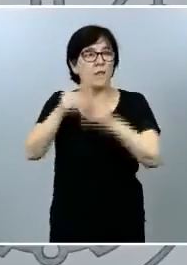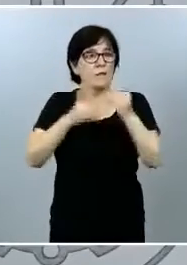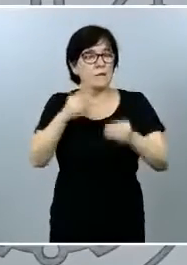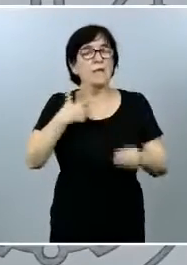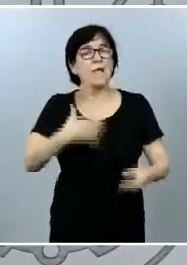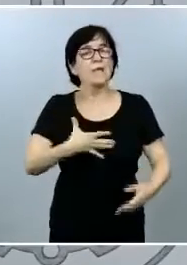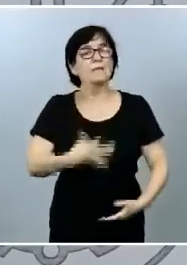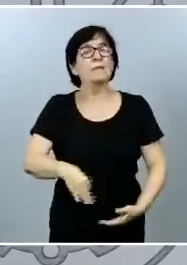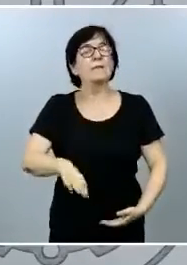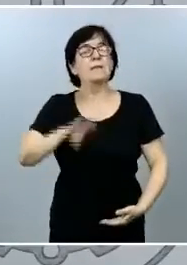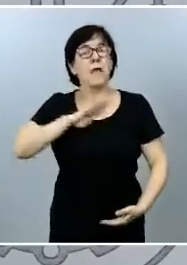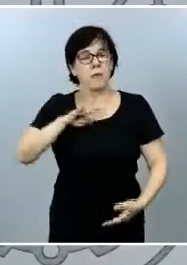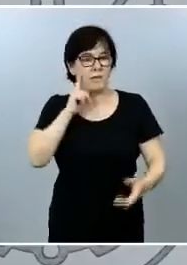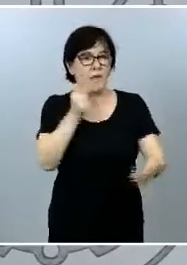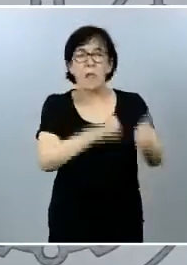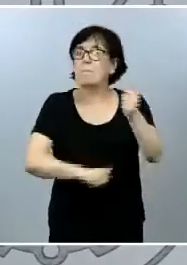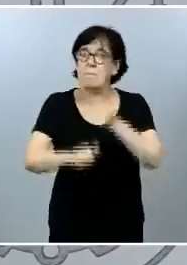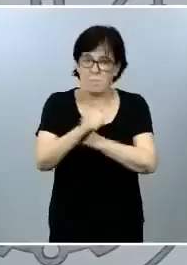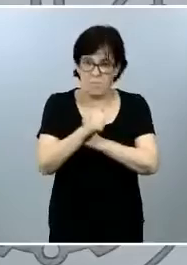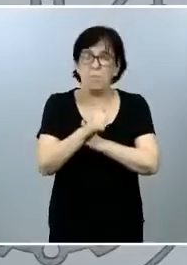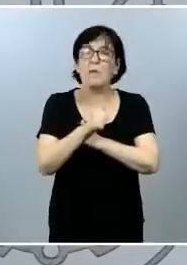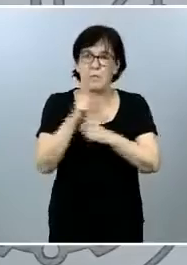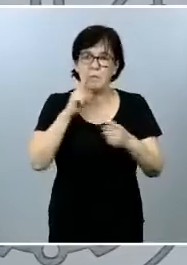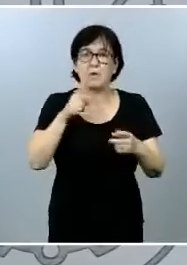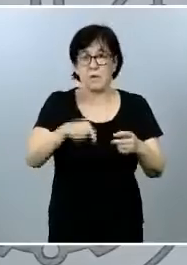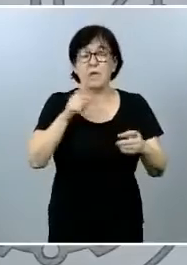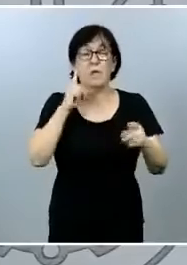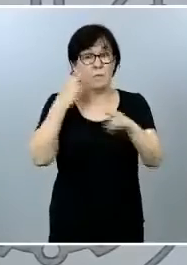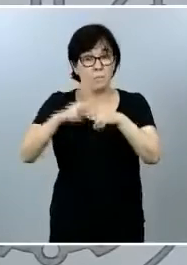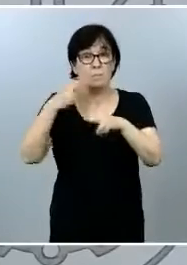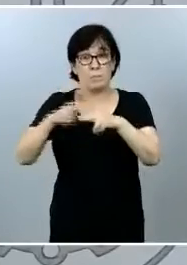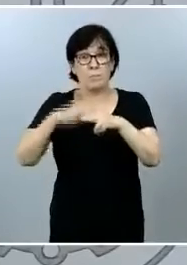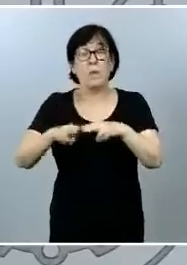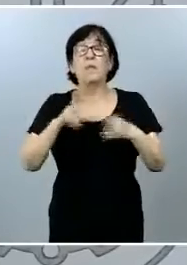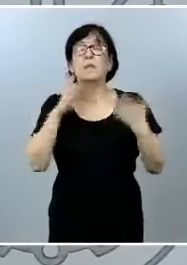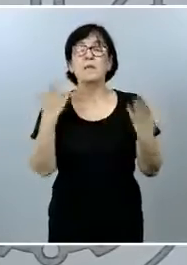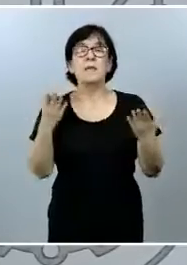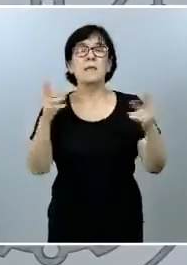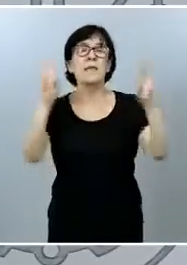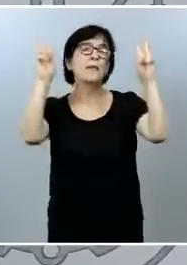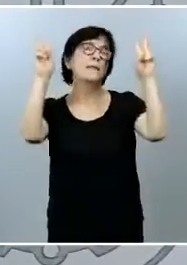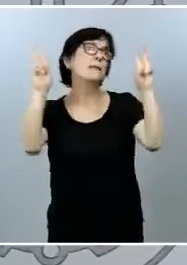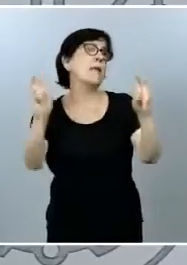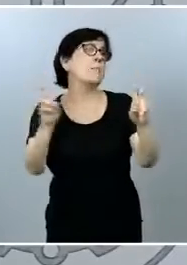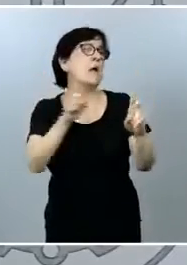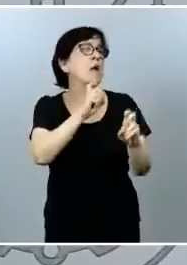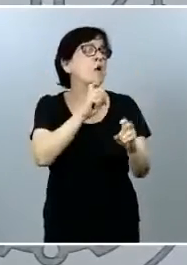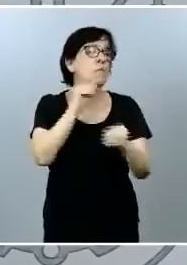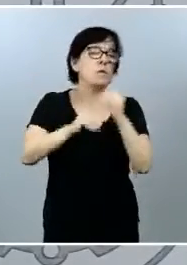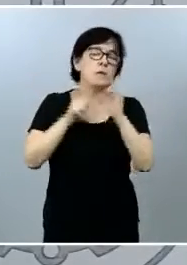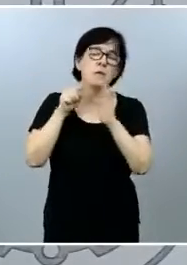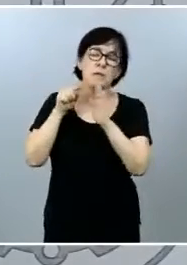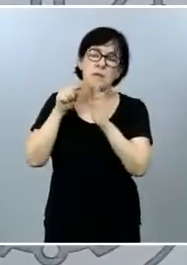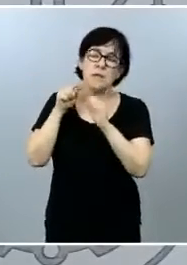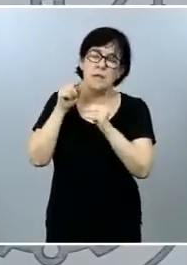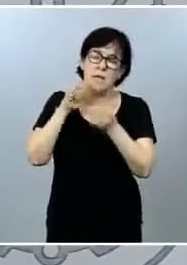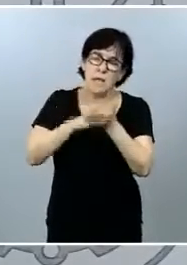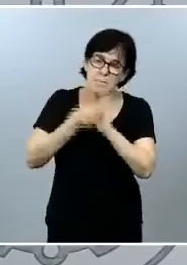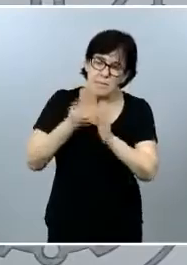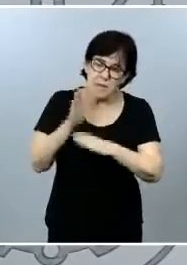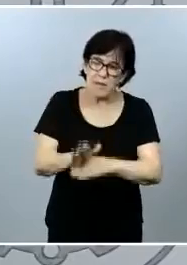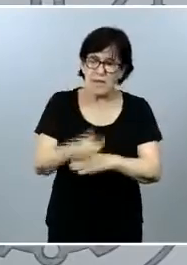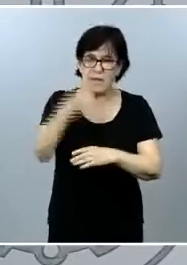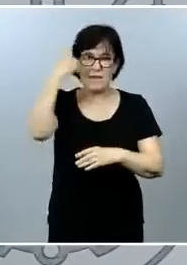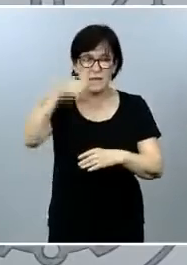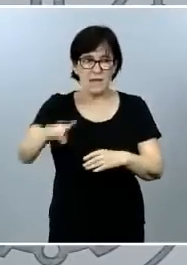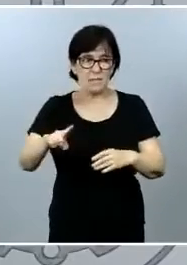y haber priorizado esta política en el marco de cómo se va a desarrollar o cómo se plantea saben ustedes que la